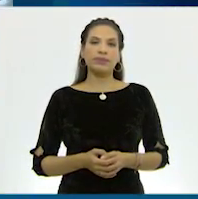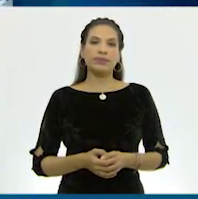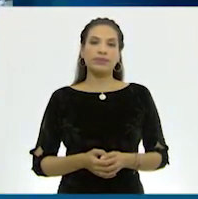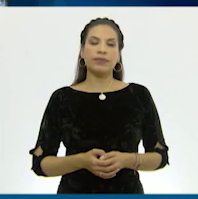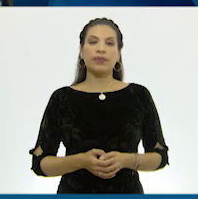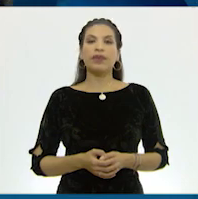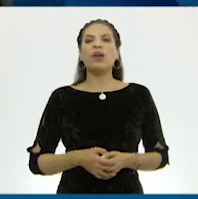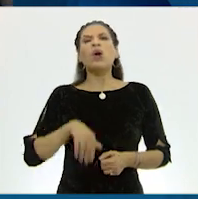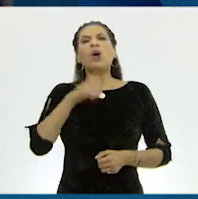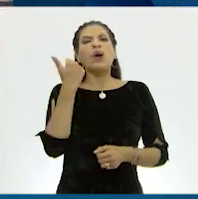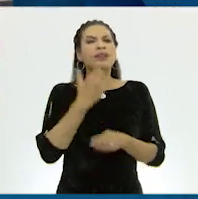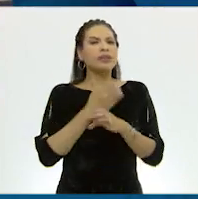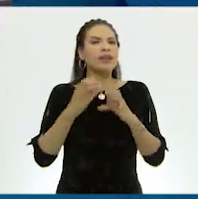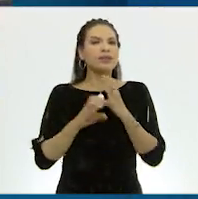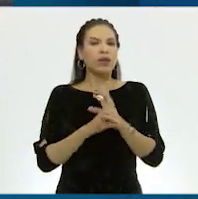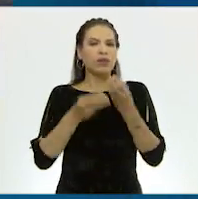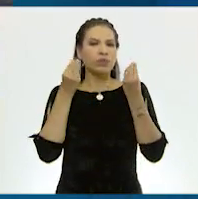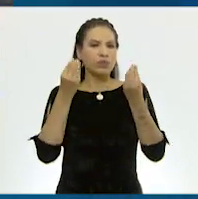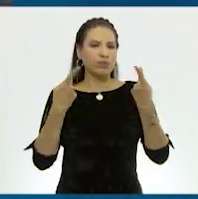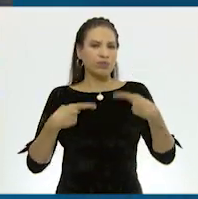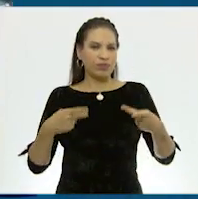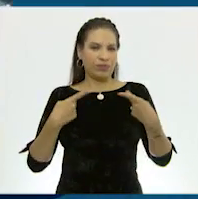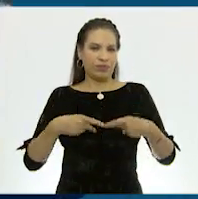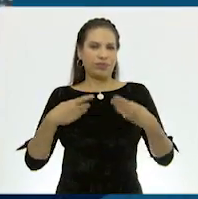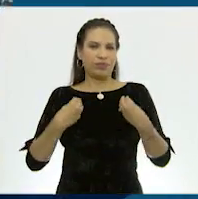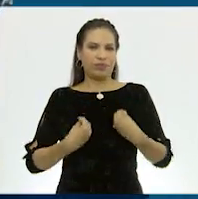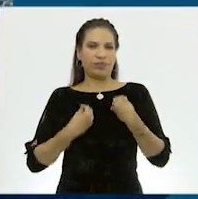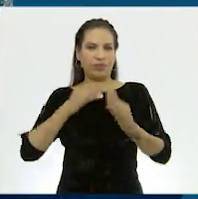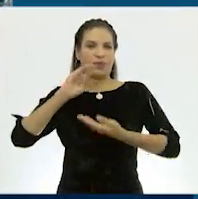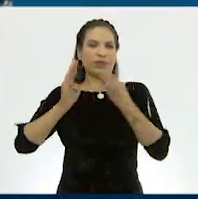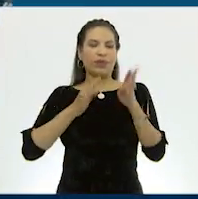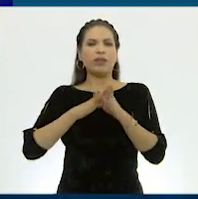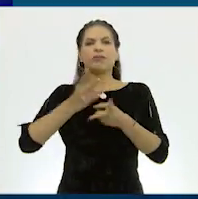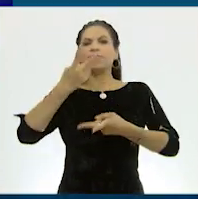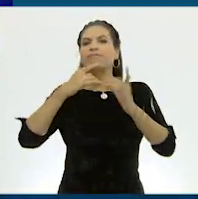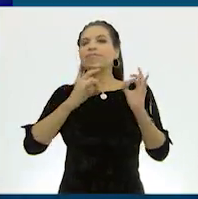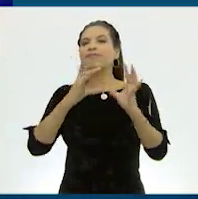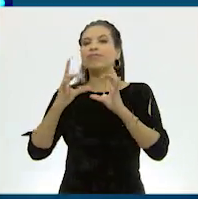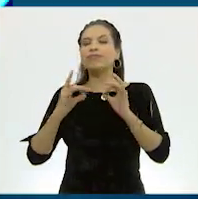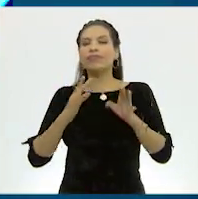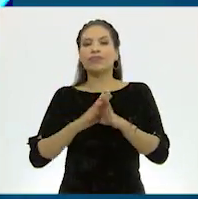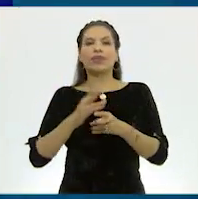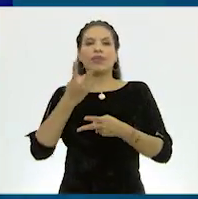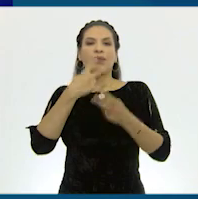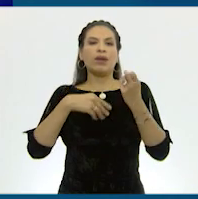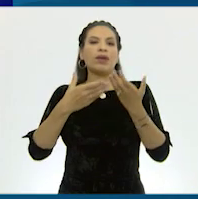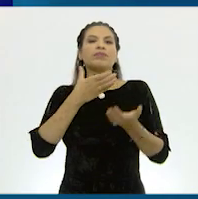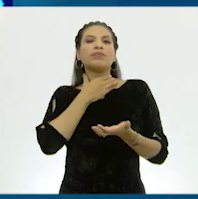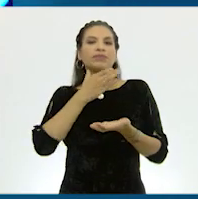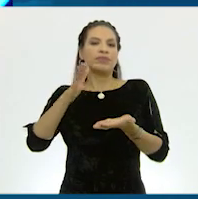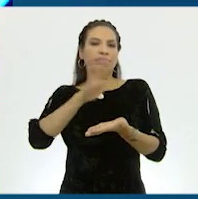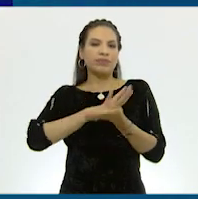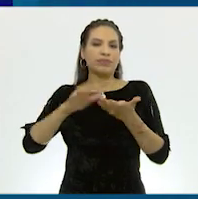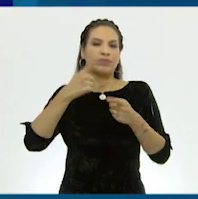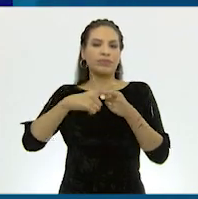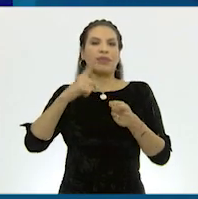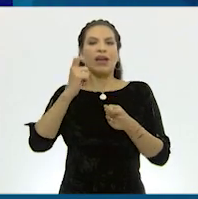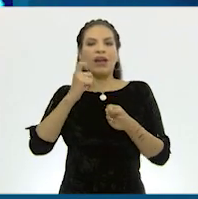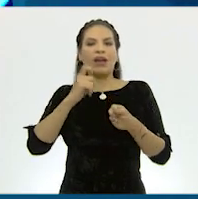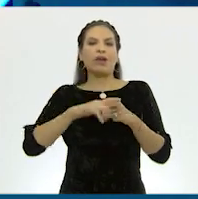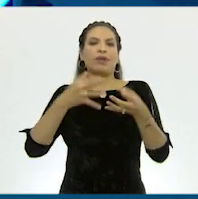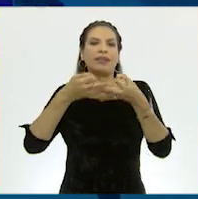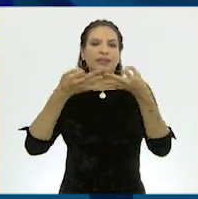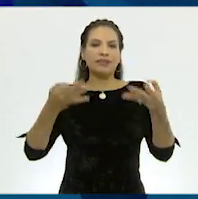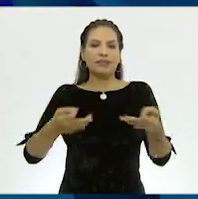Entre otras cosas, la sobrepoblación mundial trae como consecuencia El agotamiento de los recursos naturales por su